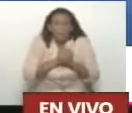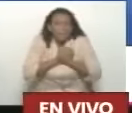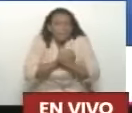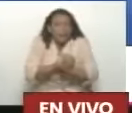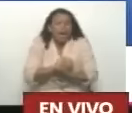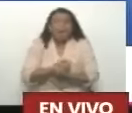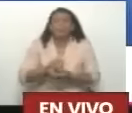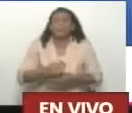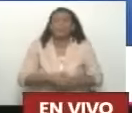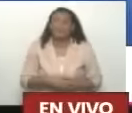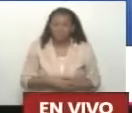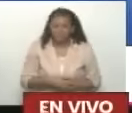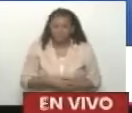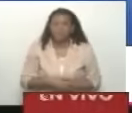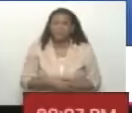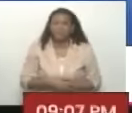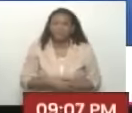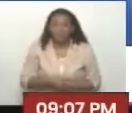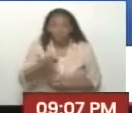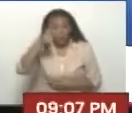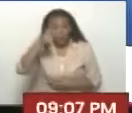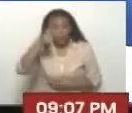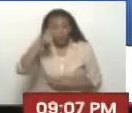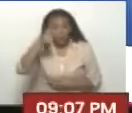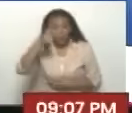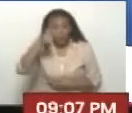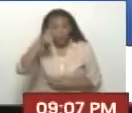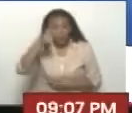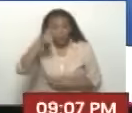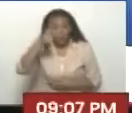que tanto queremos. Un pueblo que cada día...